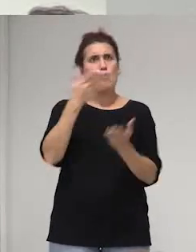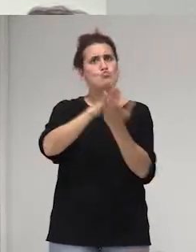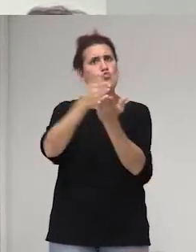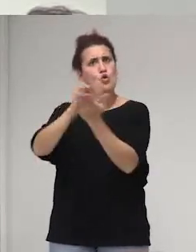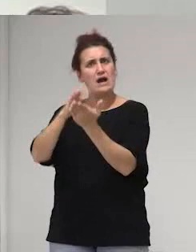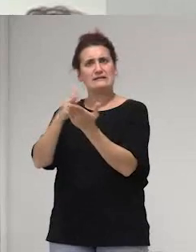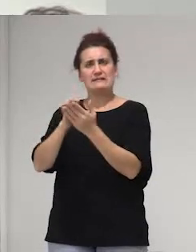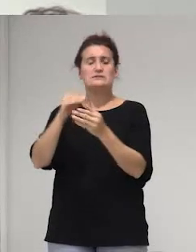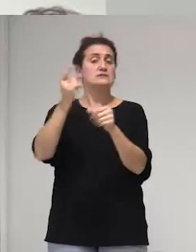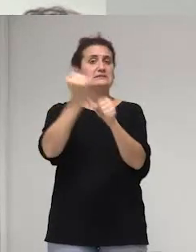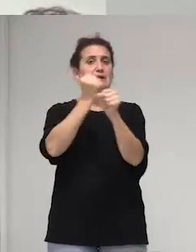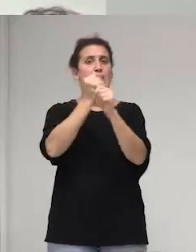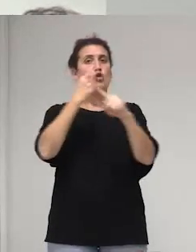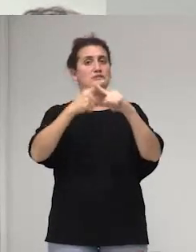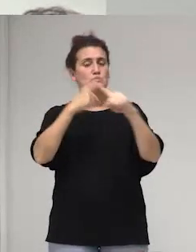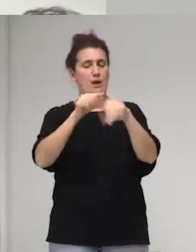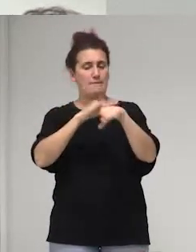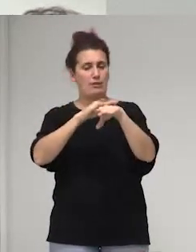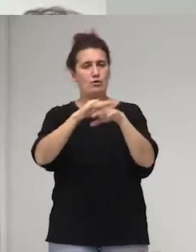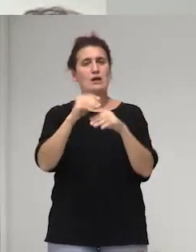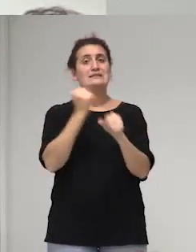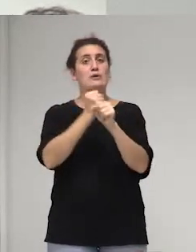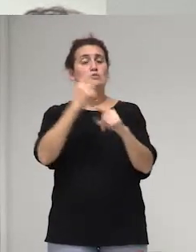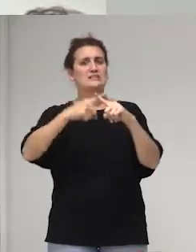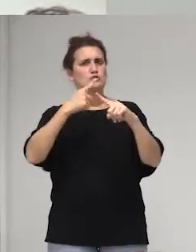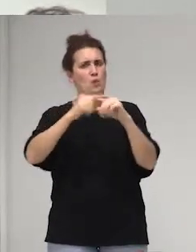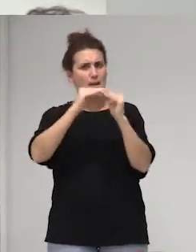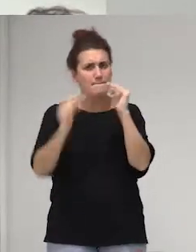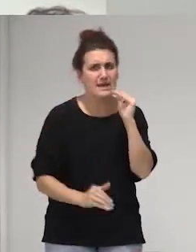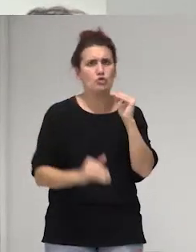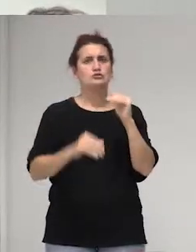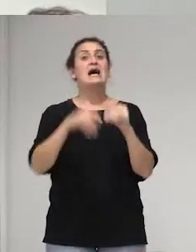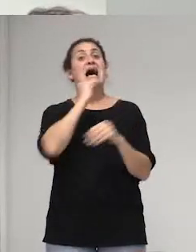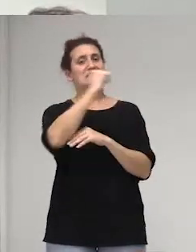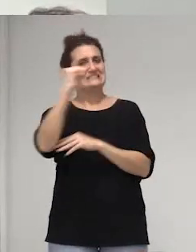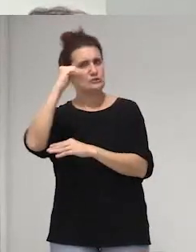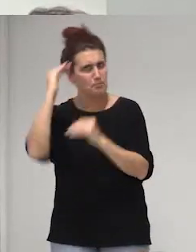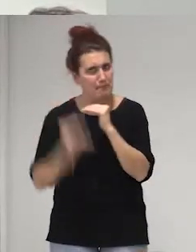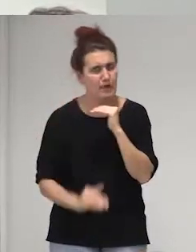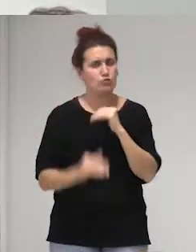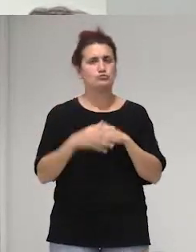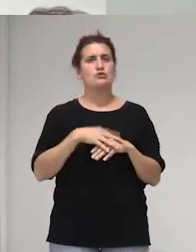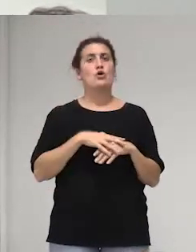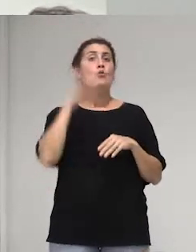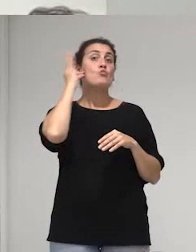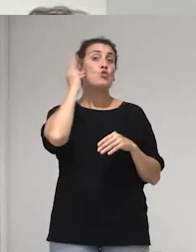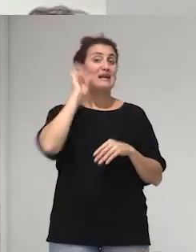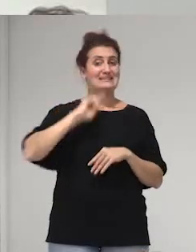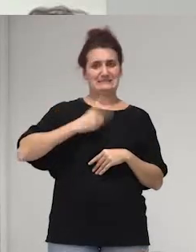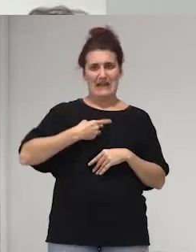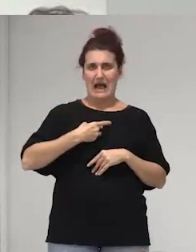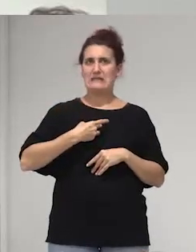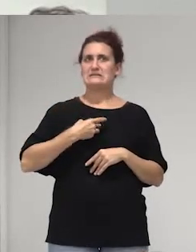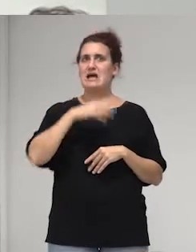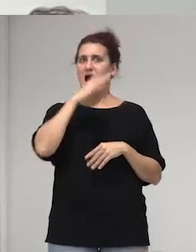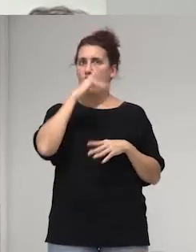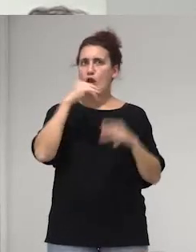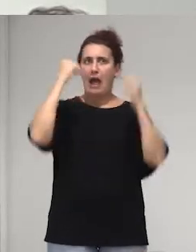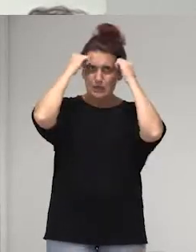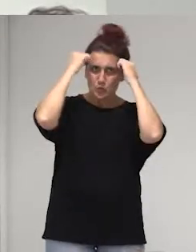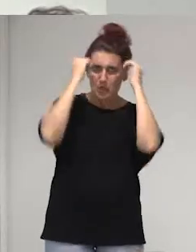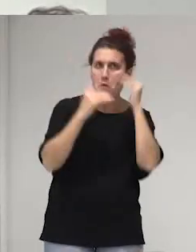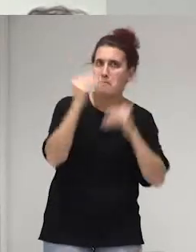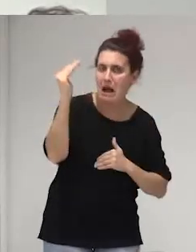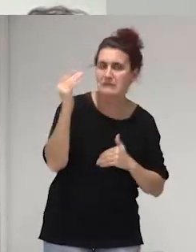trabajo sexual con la ley de identidad de género bajaron los asesinatos muchos más mujeres trans están en el ámbito de estudios